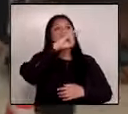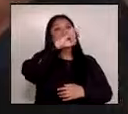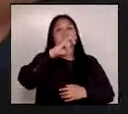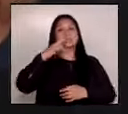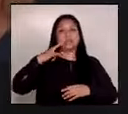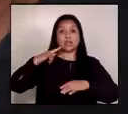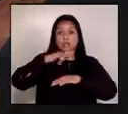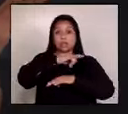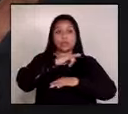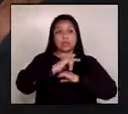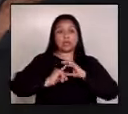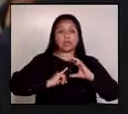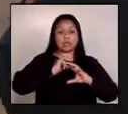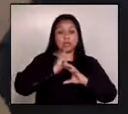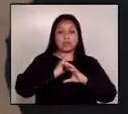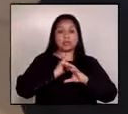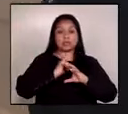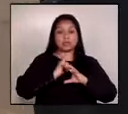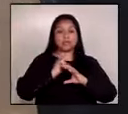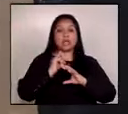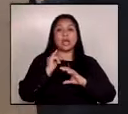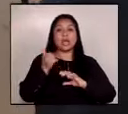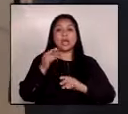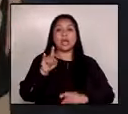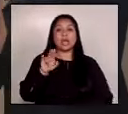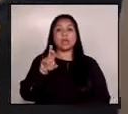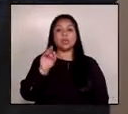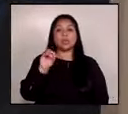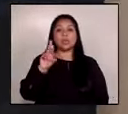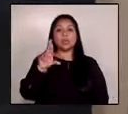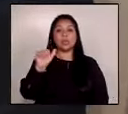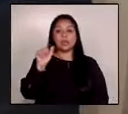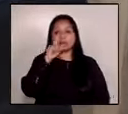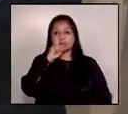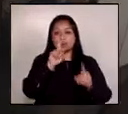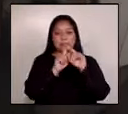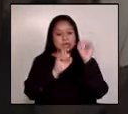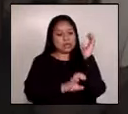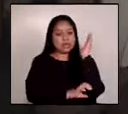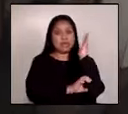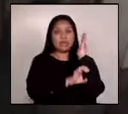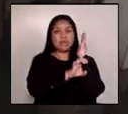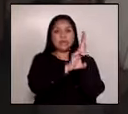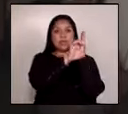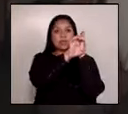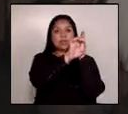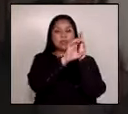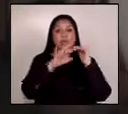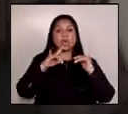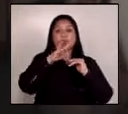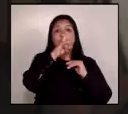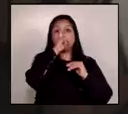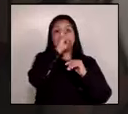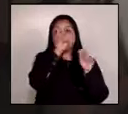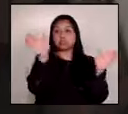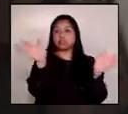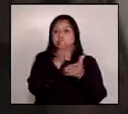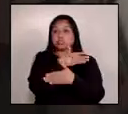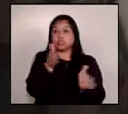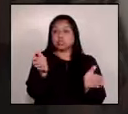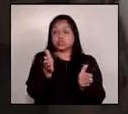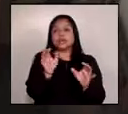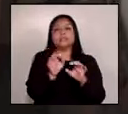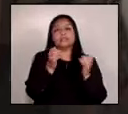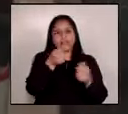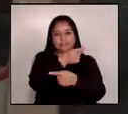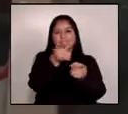aeropuerto internacional la aurora y los ascensores de dicho aeropuerto como ya es bien